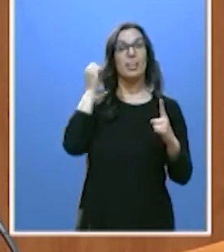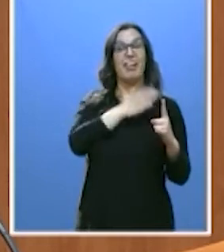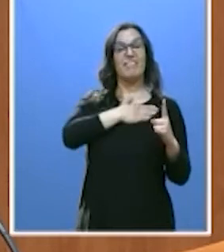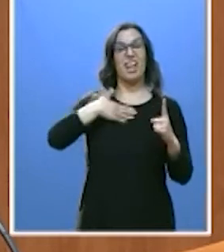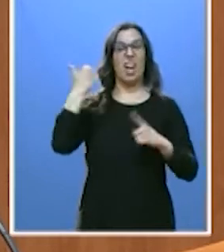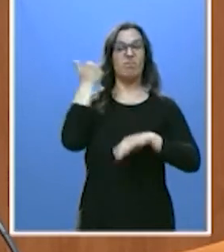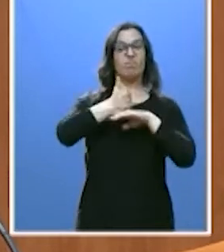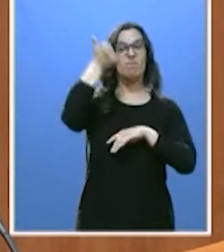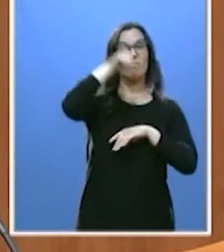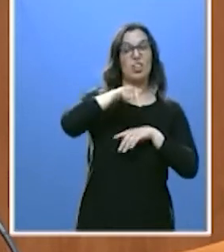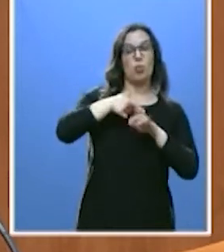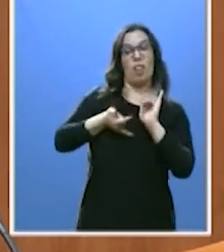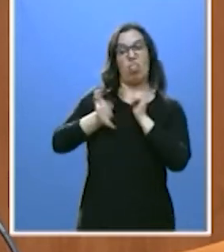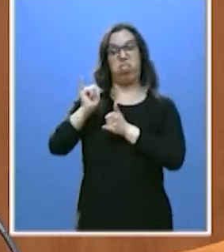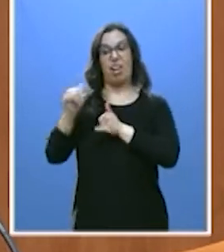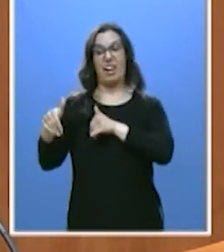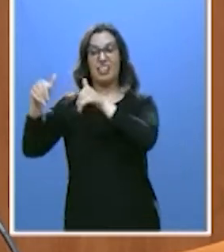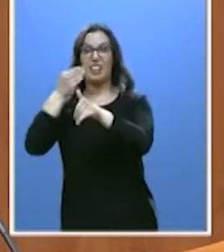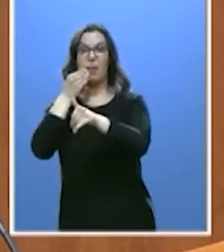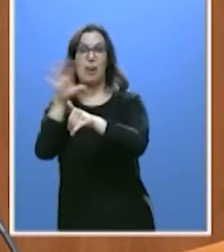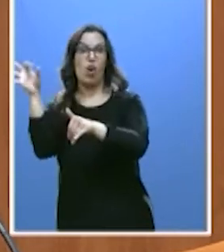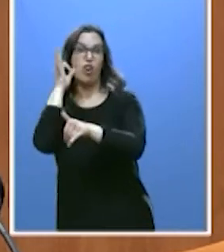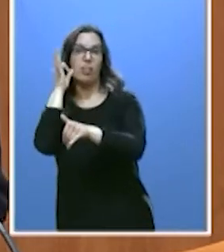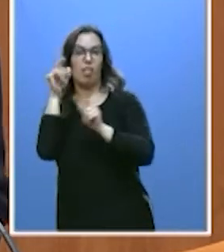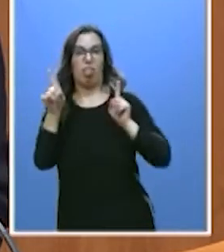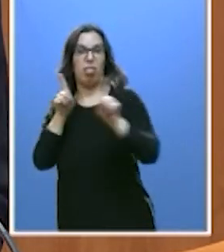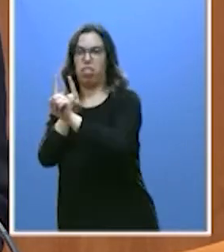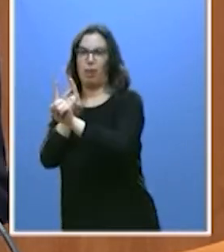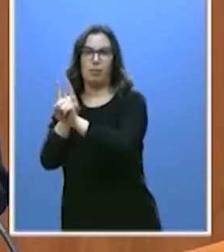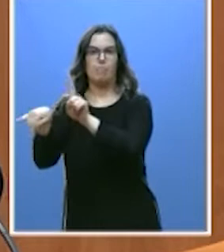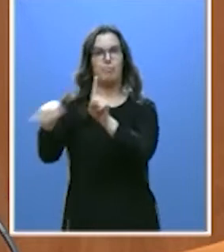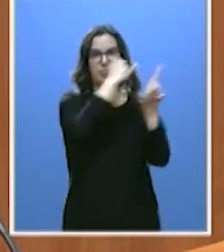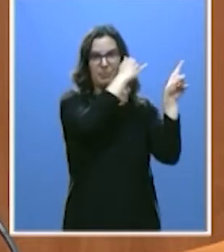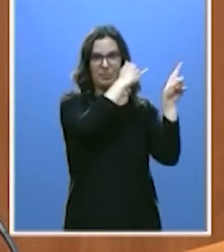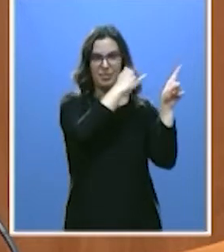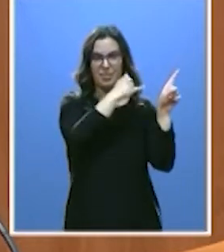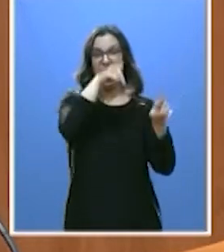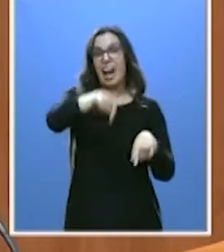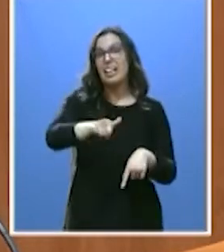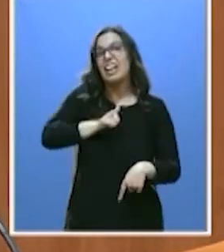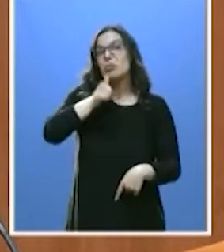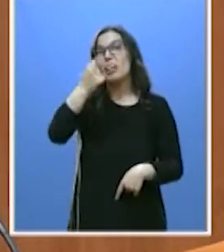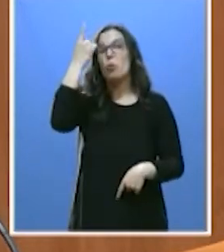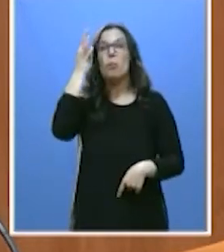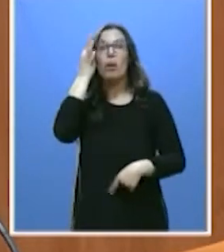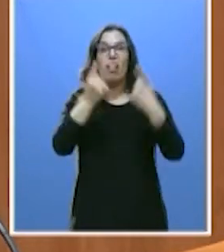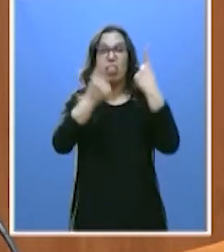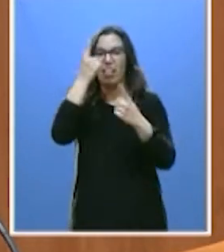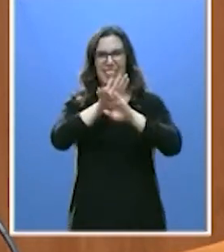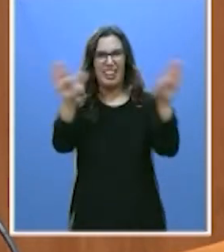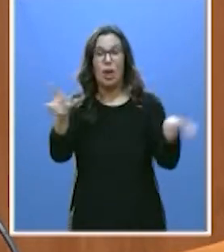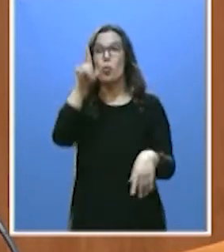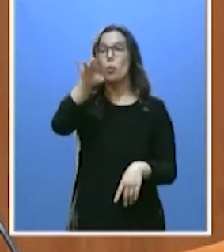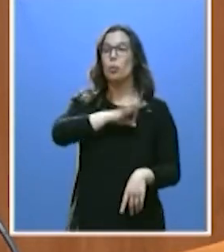ustedes, que nunca han tenido una portavoz en este Parlamento nada más que de forma accidental, usted, señor Fernández, que